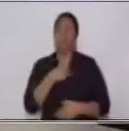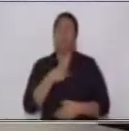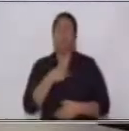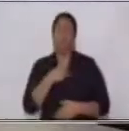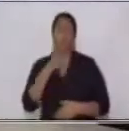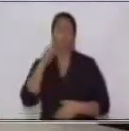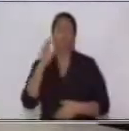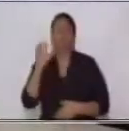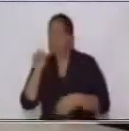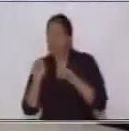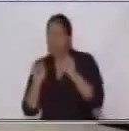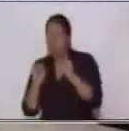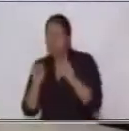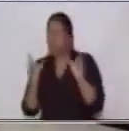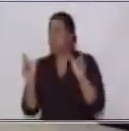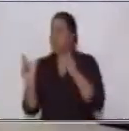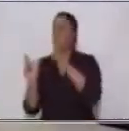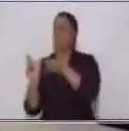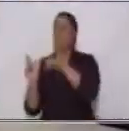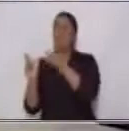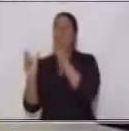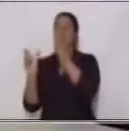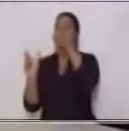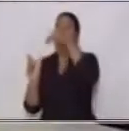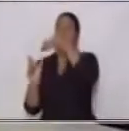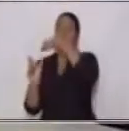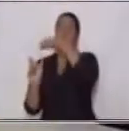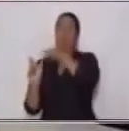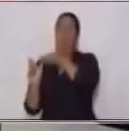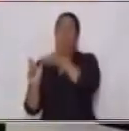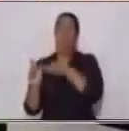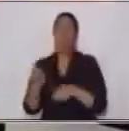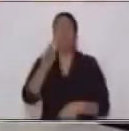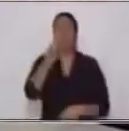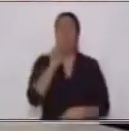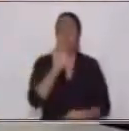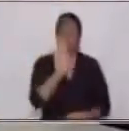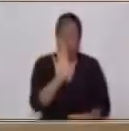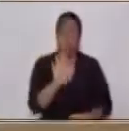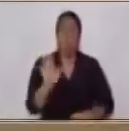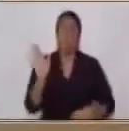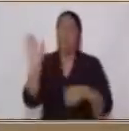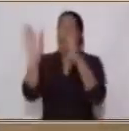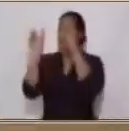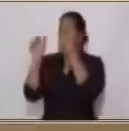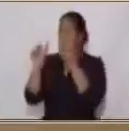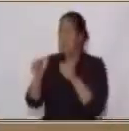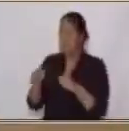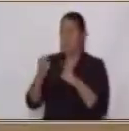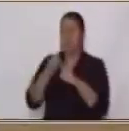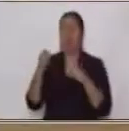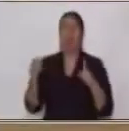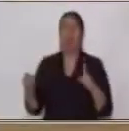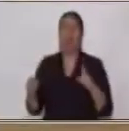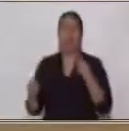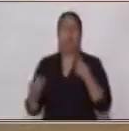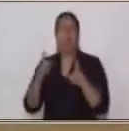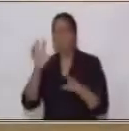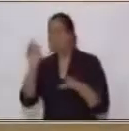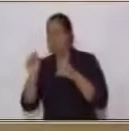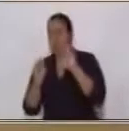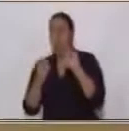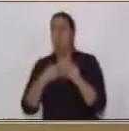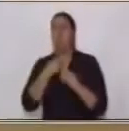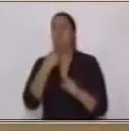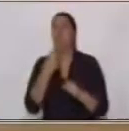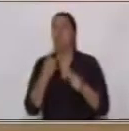el predicado muy bien tú vas a analizar estas oraciones y vas a identificar en qué voz se encuentra si